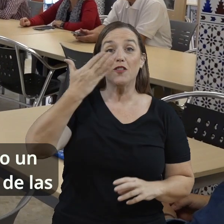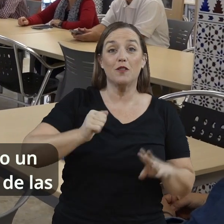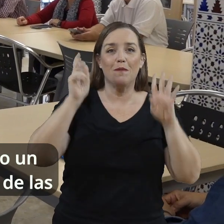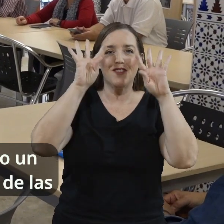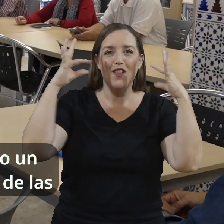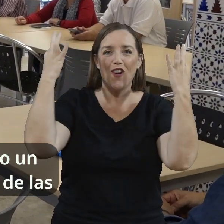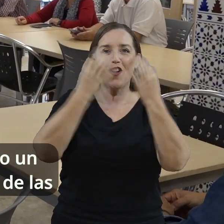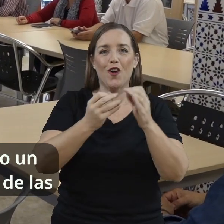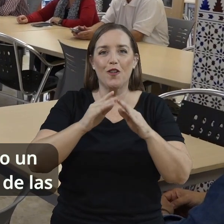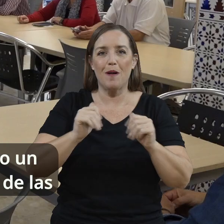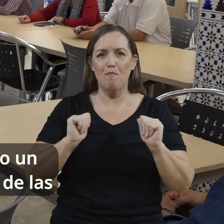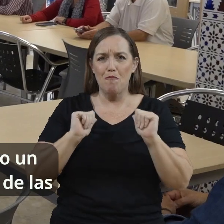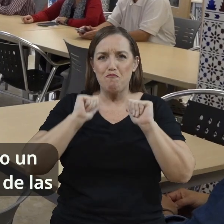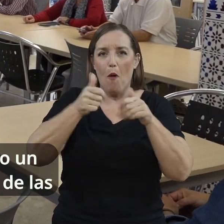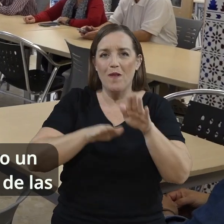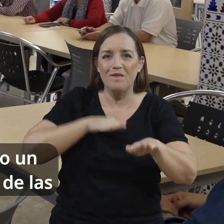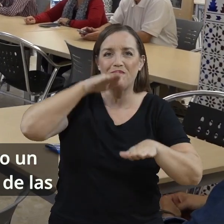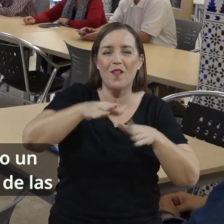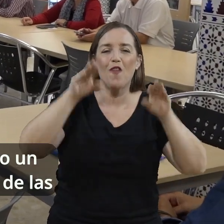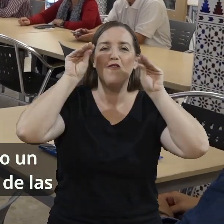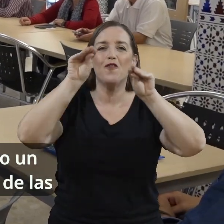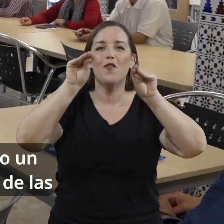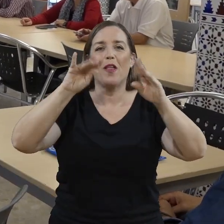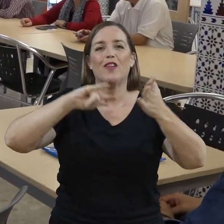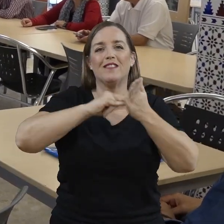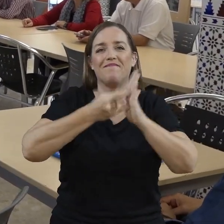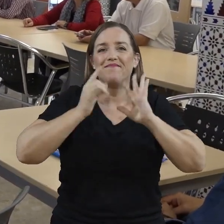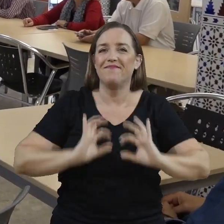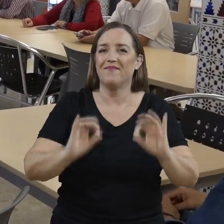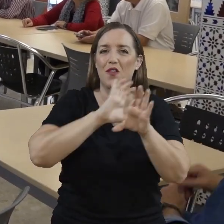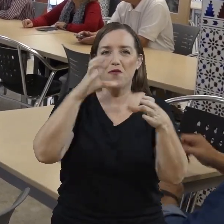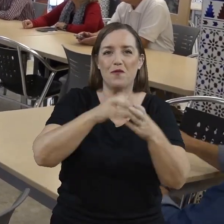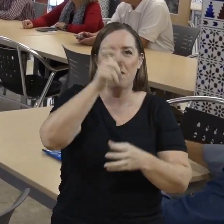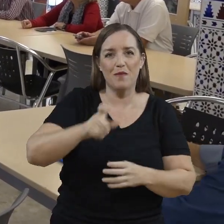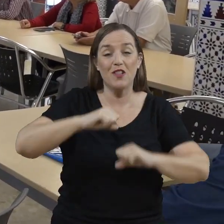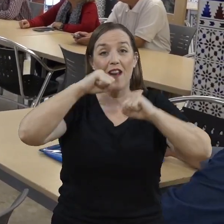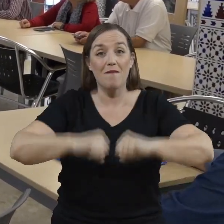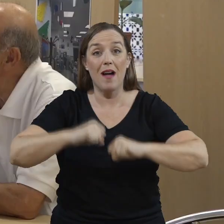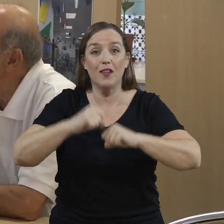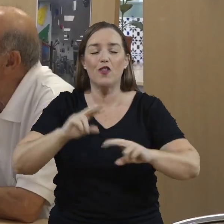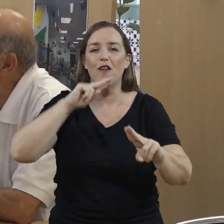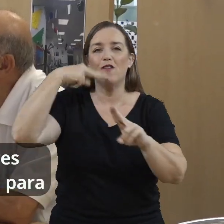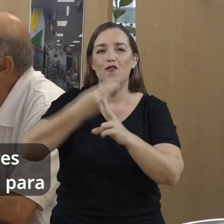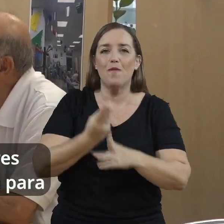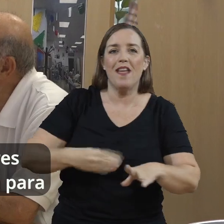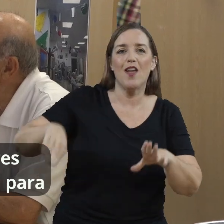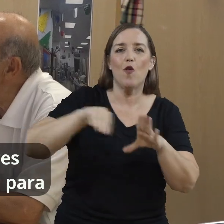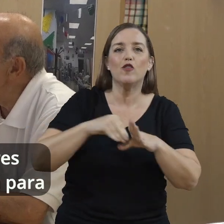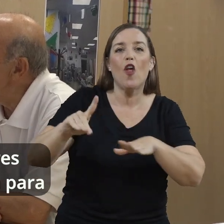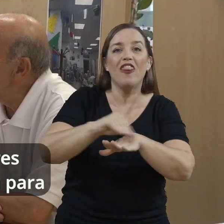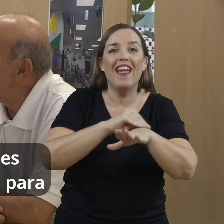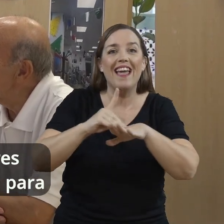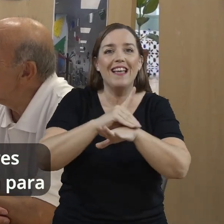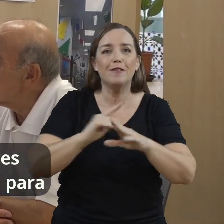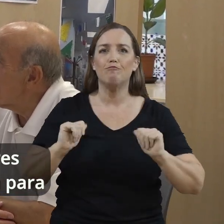El Ayuntamiento de Córdoba ha dado un paso más en la formación tecnológica de las personas mayores dentro del proyecto Inclusión Digital y ha puesto en